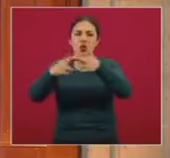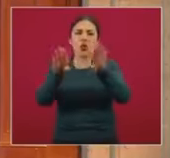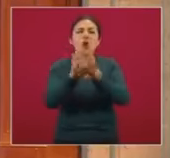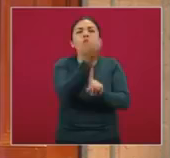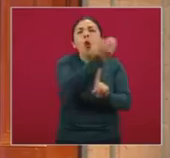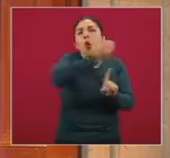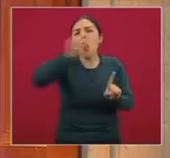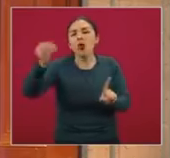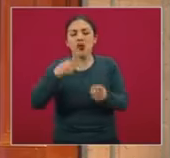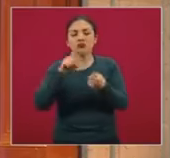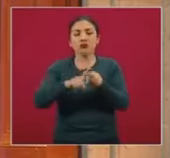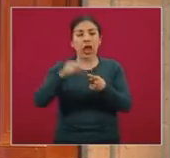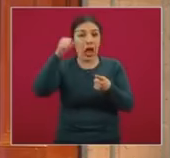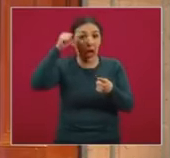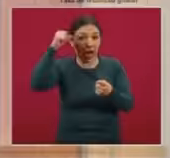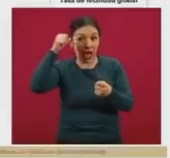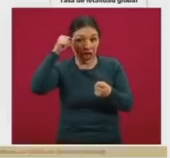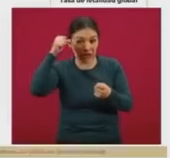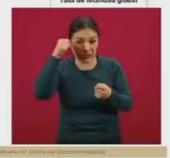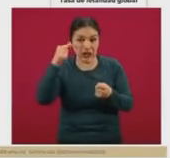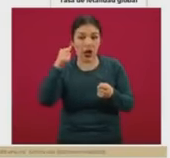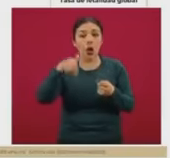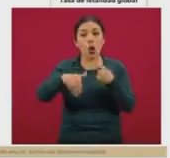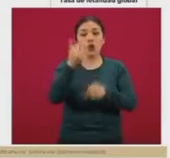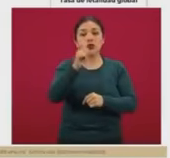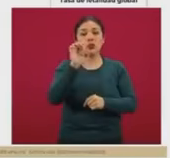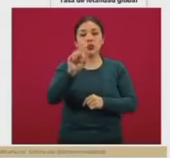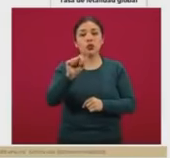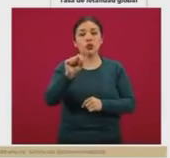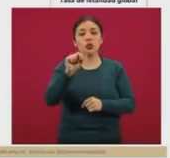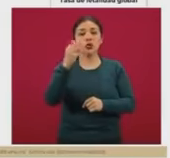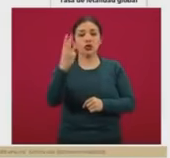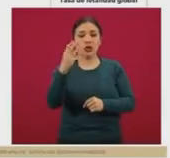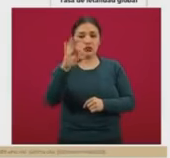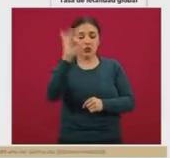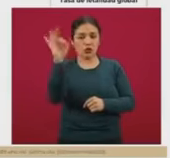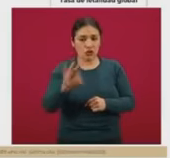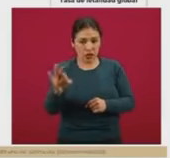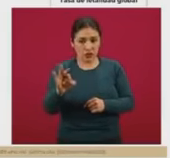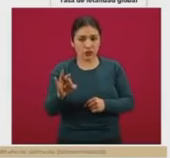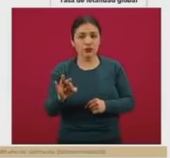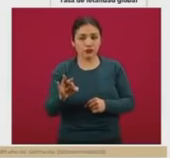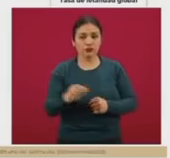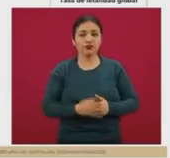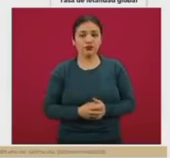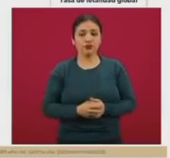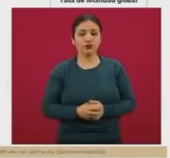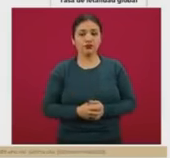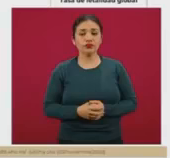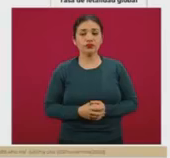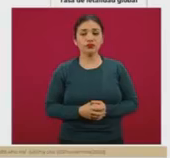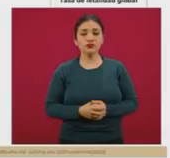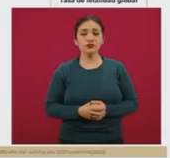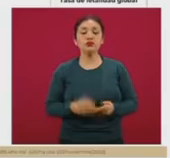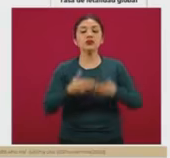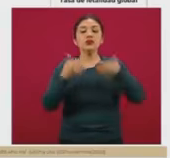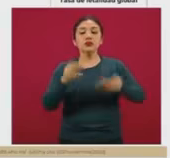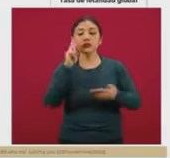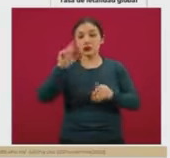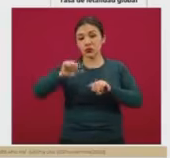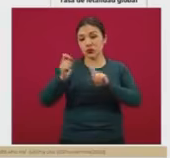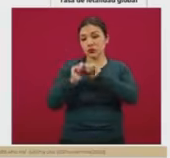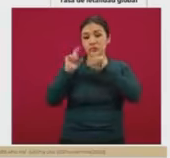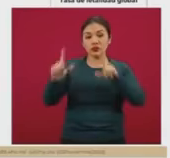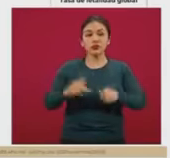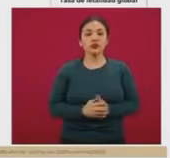o en magnitud estaría la Asia Sudoriental, con un 11.3% también de actividad. Vamos a ver en la siguiente diapositiva